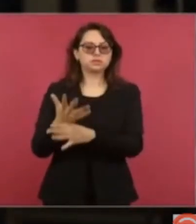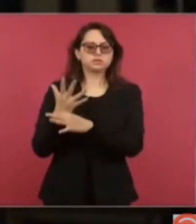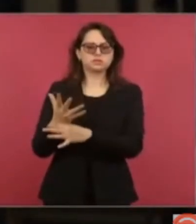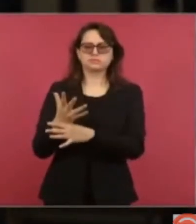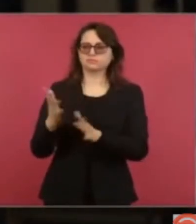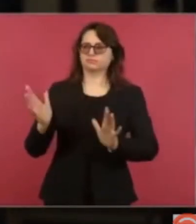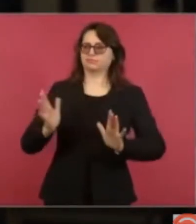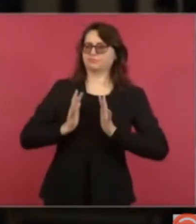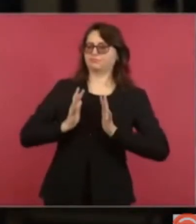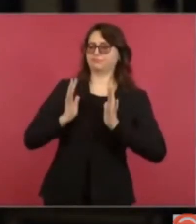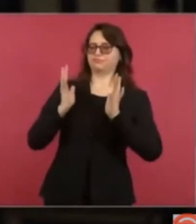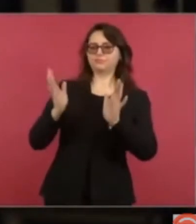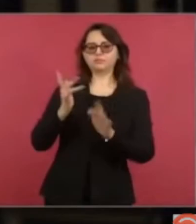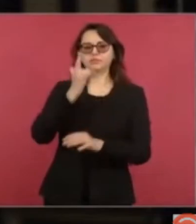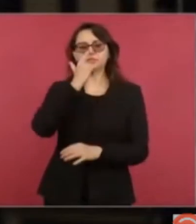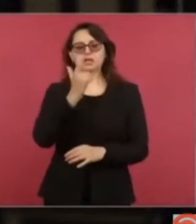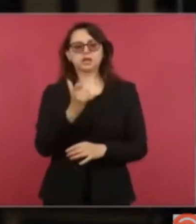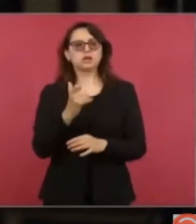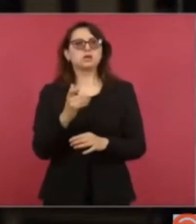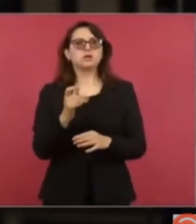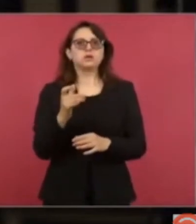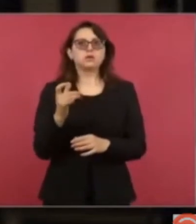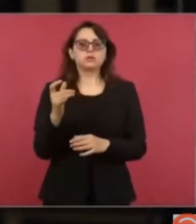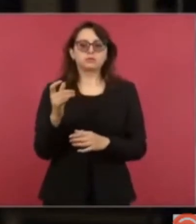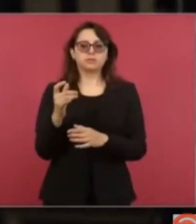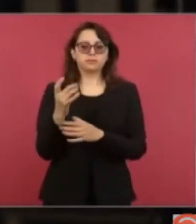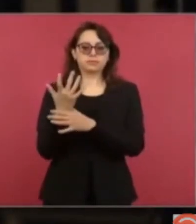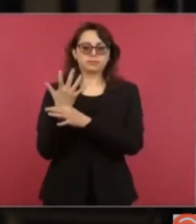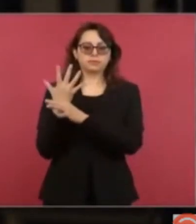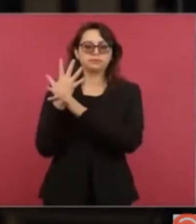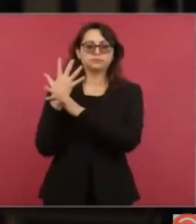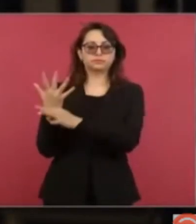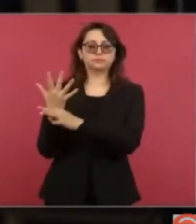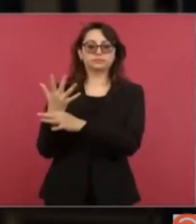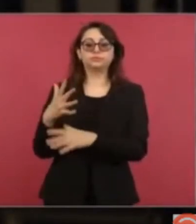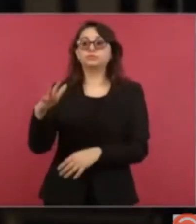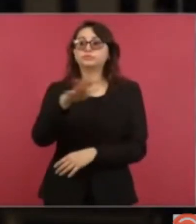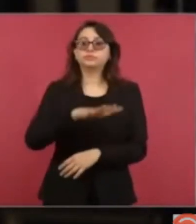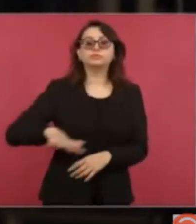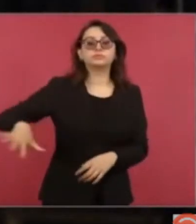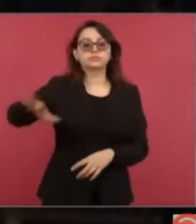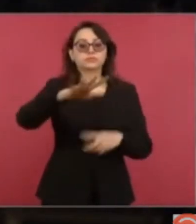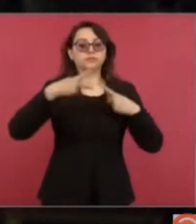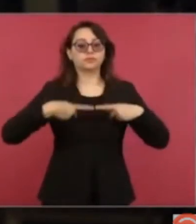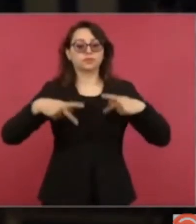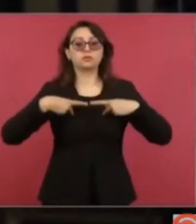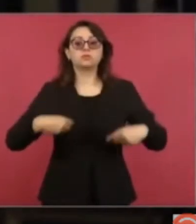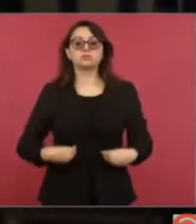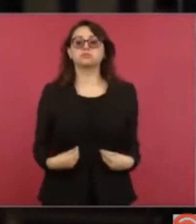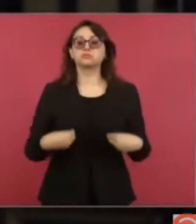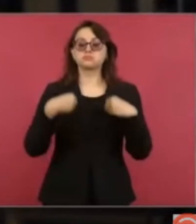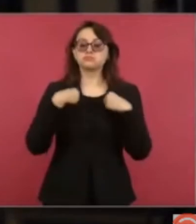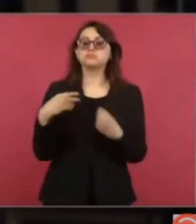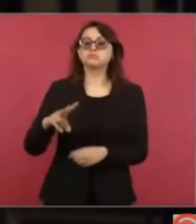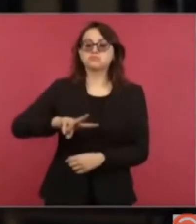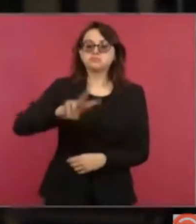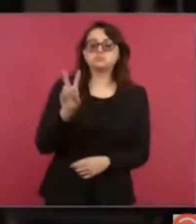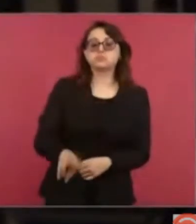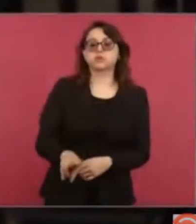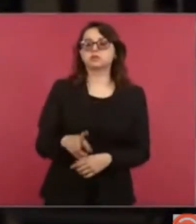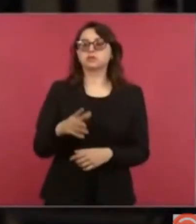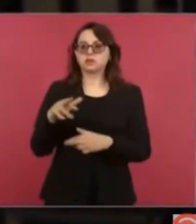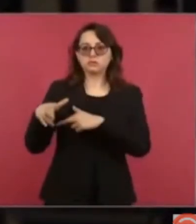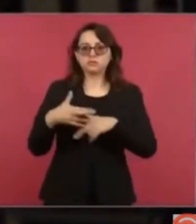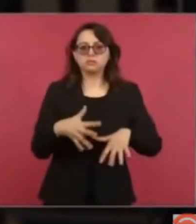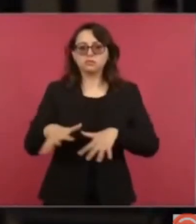me llamó mucho la atención, cita más o menos textual, lo que los habitantes dicen sí está pasando. Es decir, el río